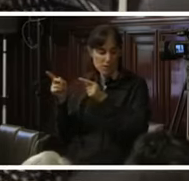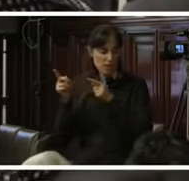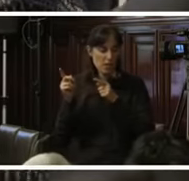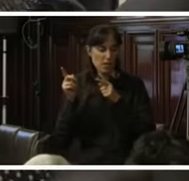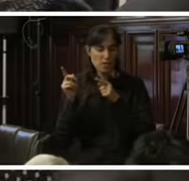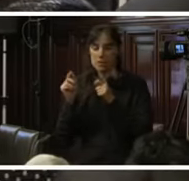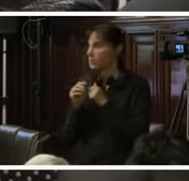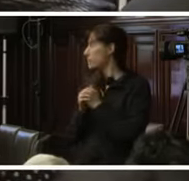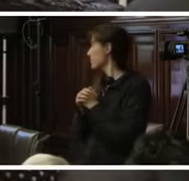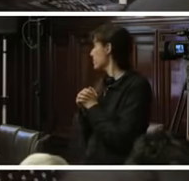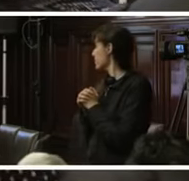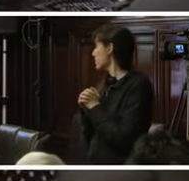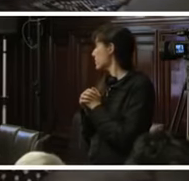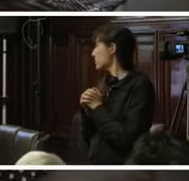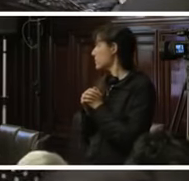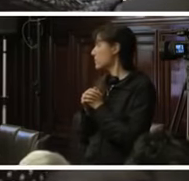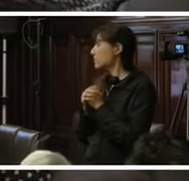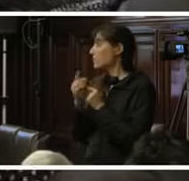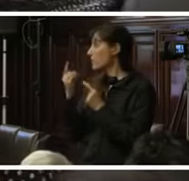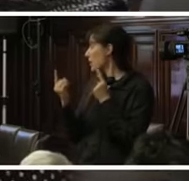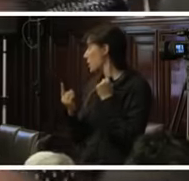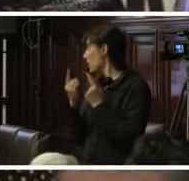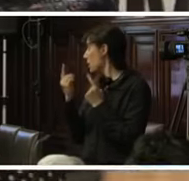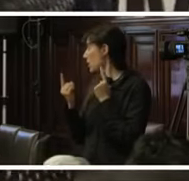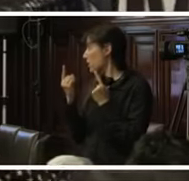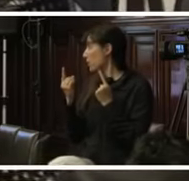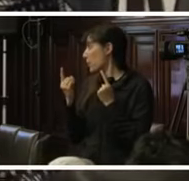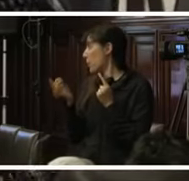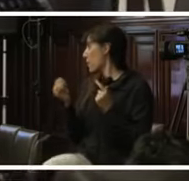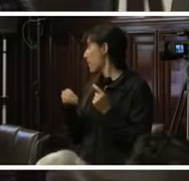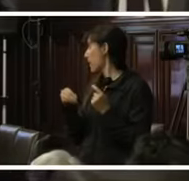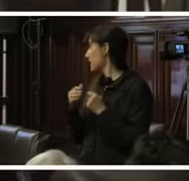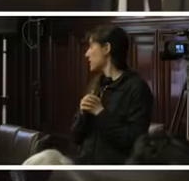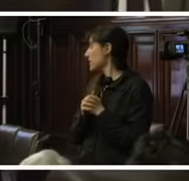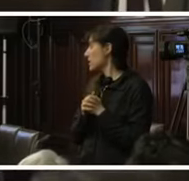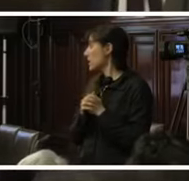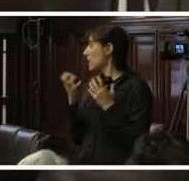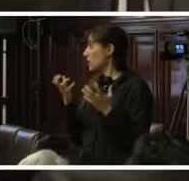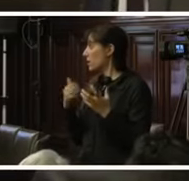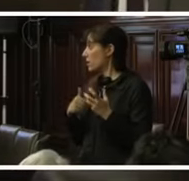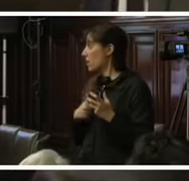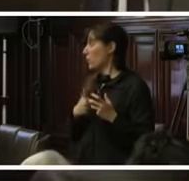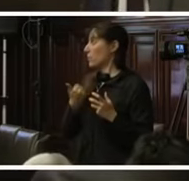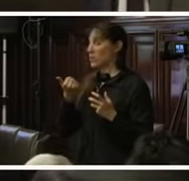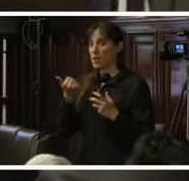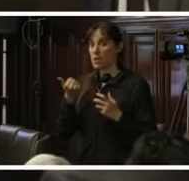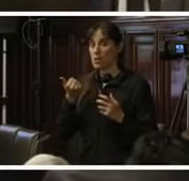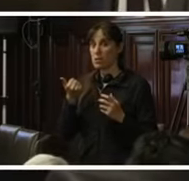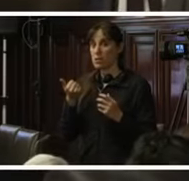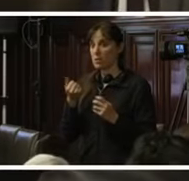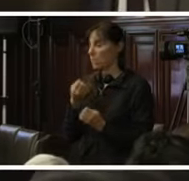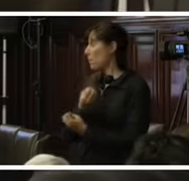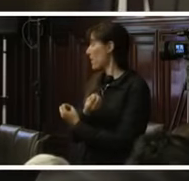Pero de Lima quizás haya alguna posición que quieran ellos intervenir. Sí, buenas tardes,